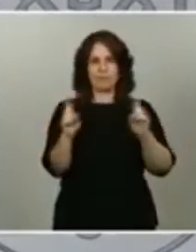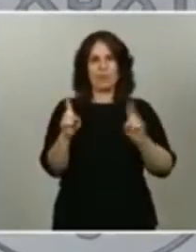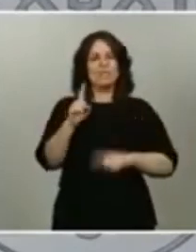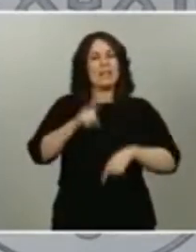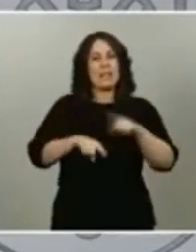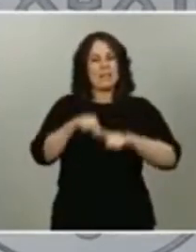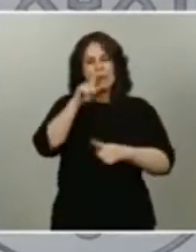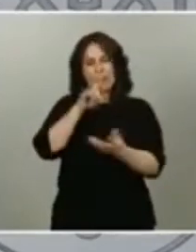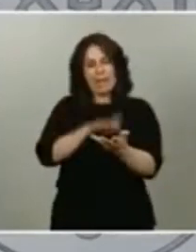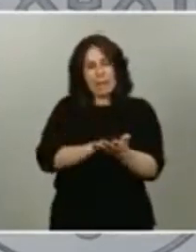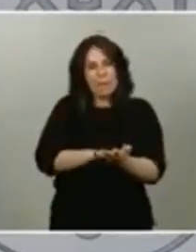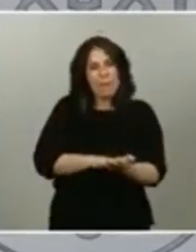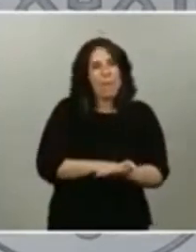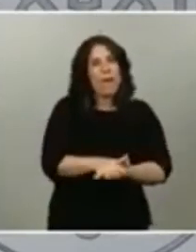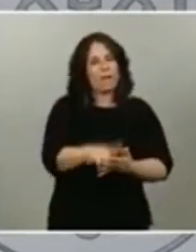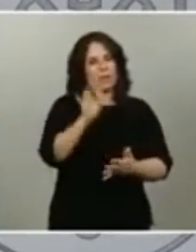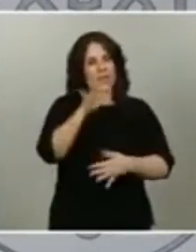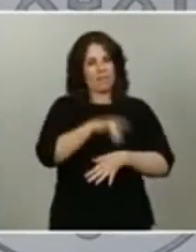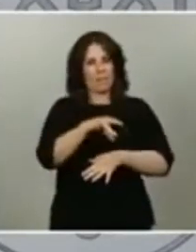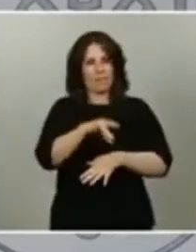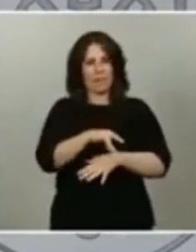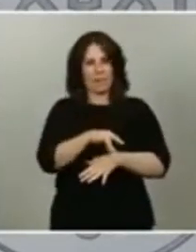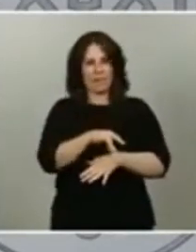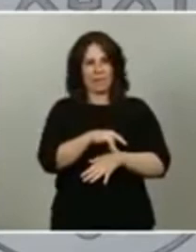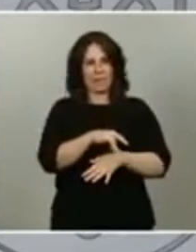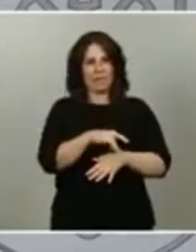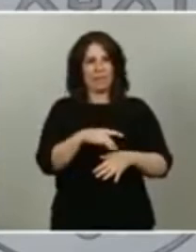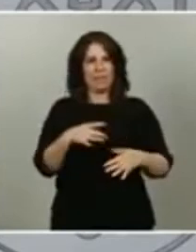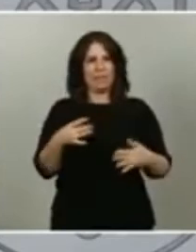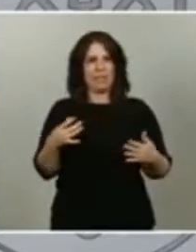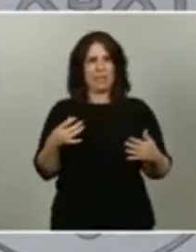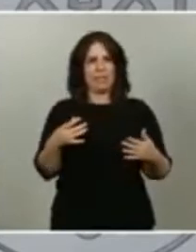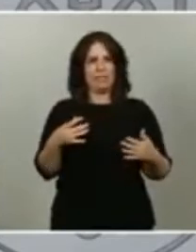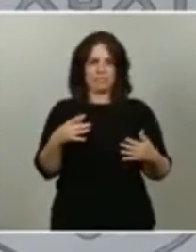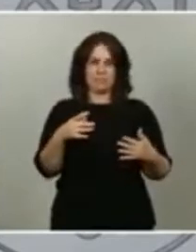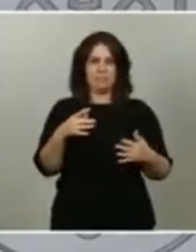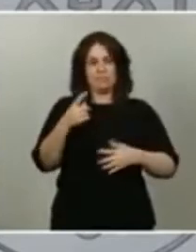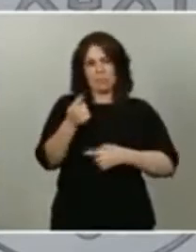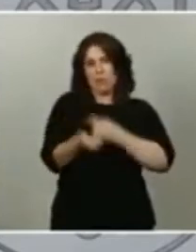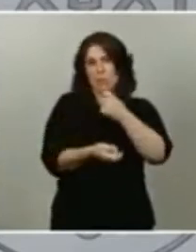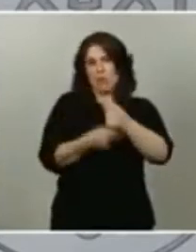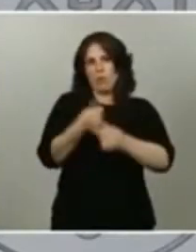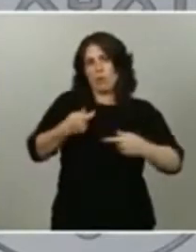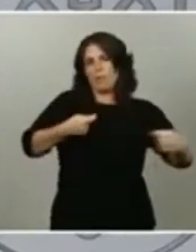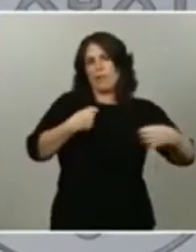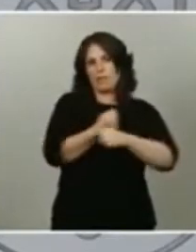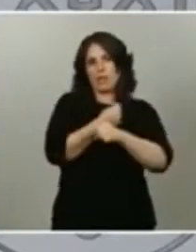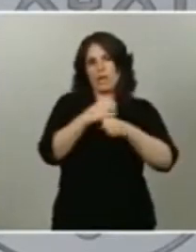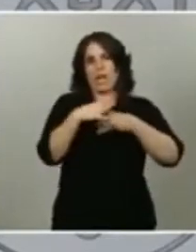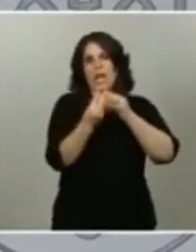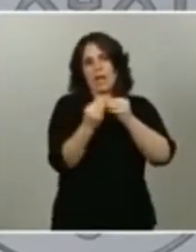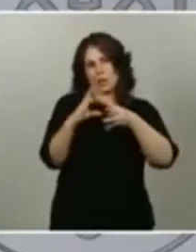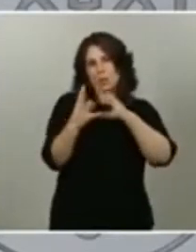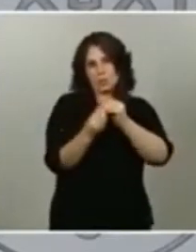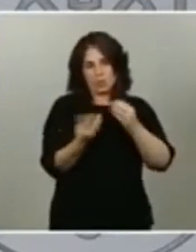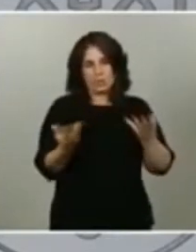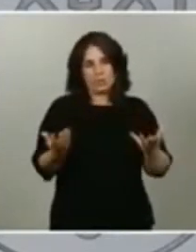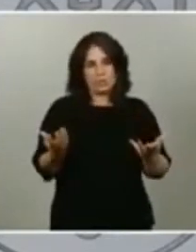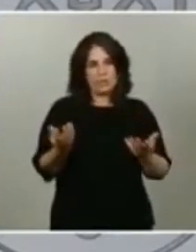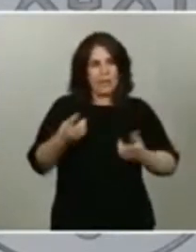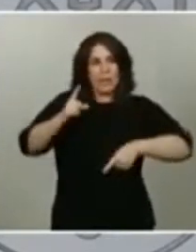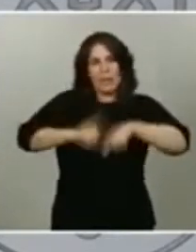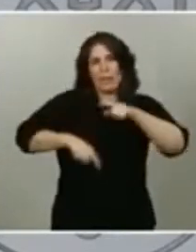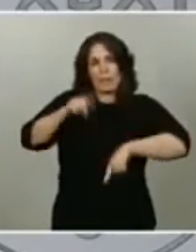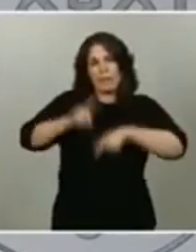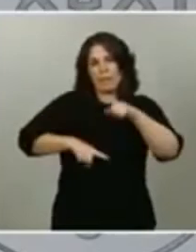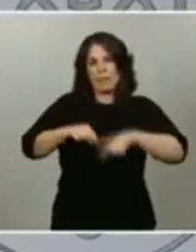esa enfermedad y cómo hay ajuste en los mercados laborales dependiendo también de la robustez que tiene